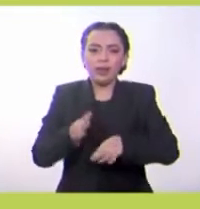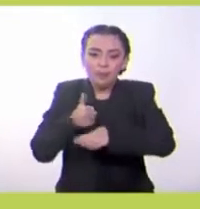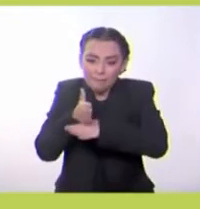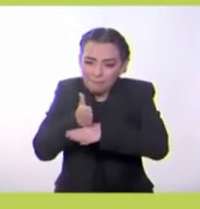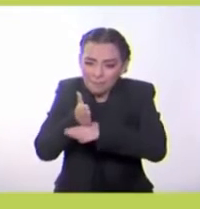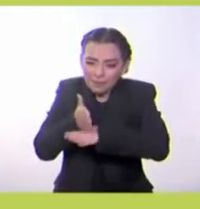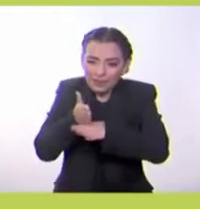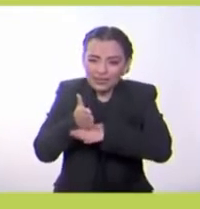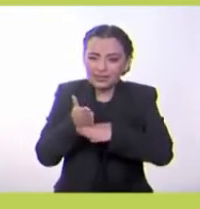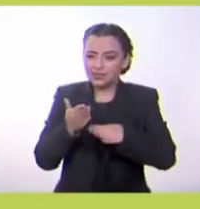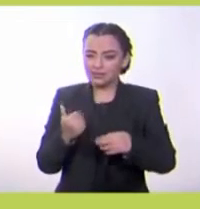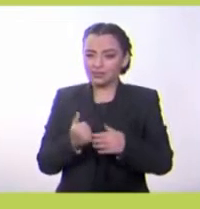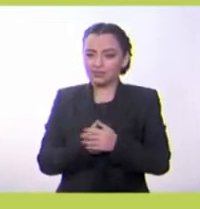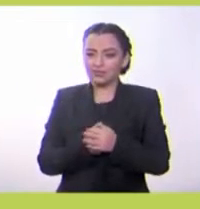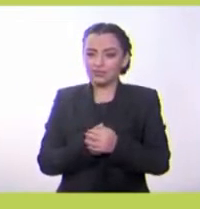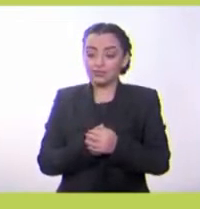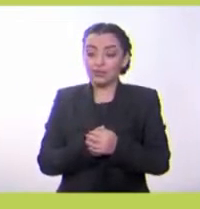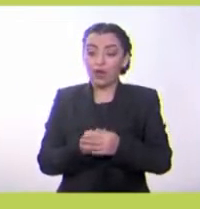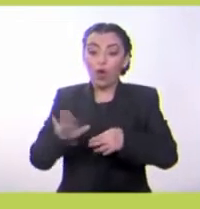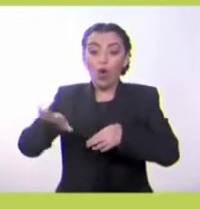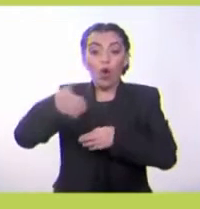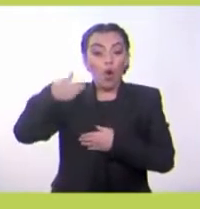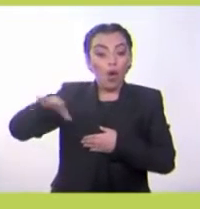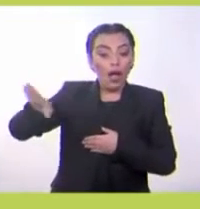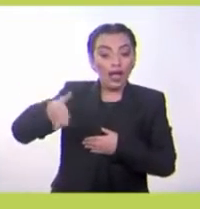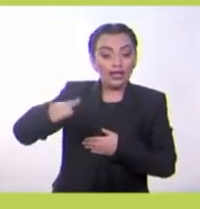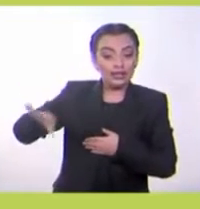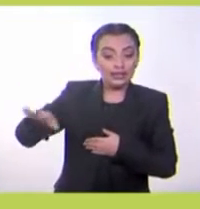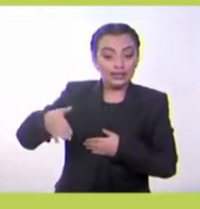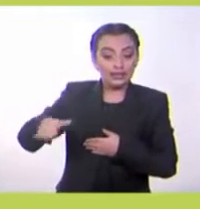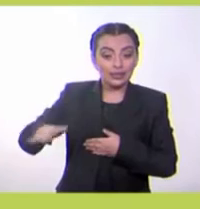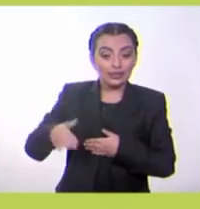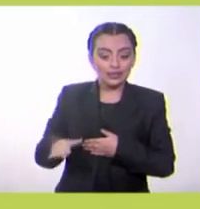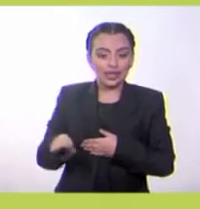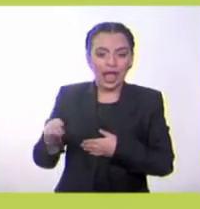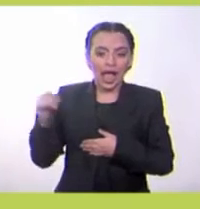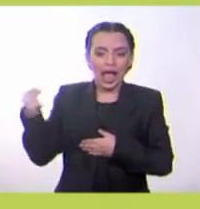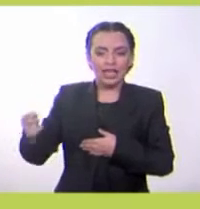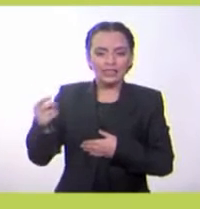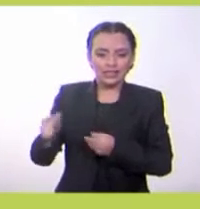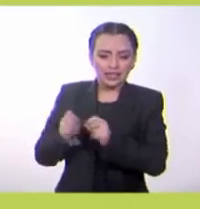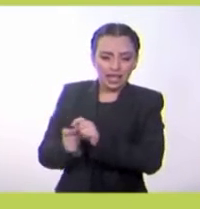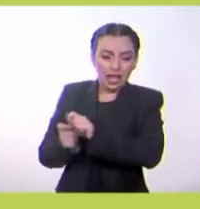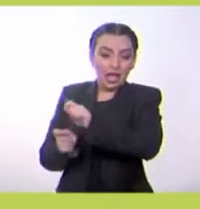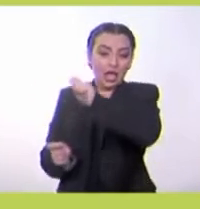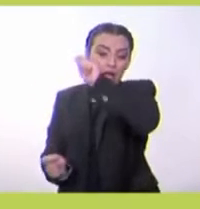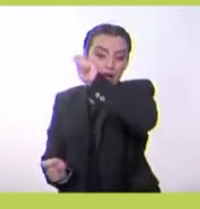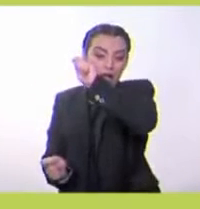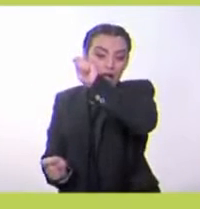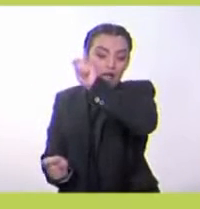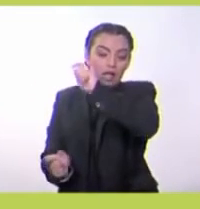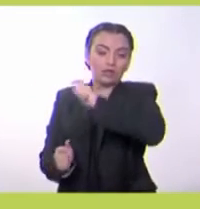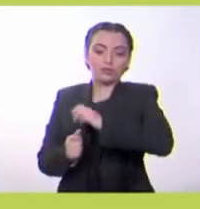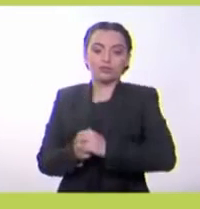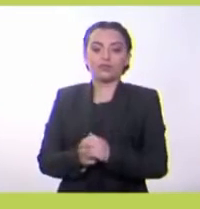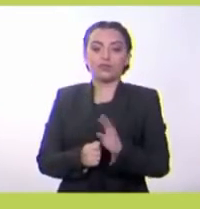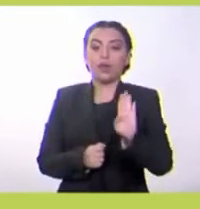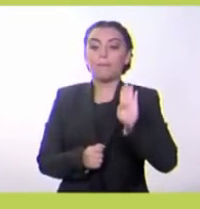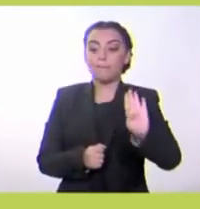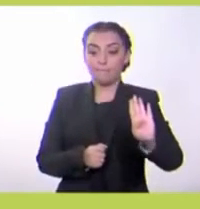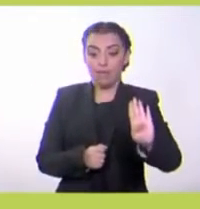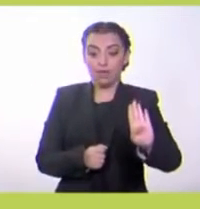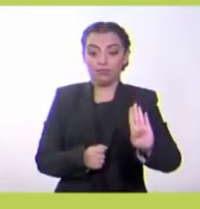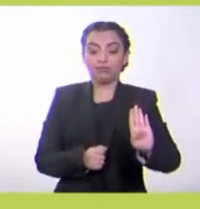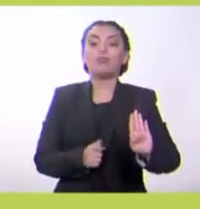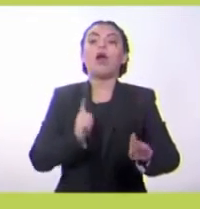B. Tienen hojas C. Crecen rápido Si respondiste B. Tienen hojas